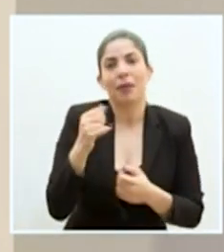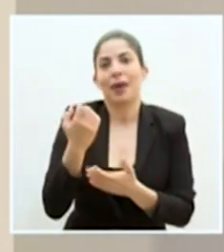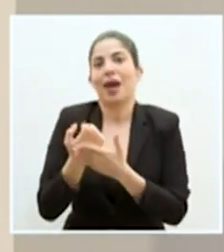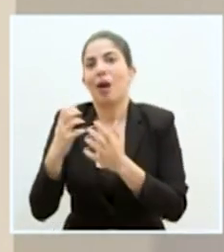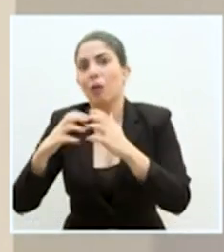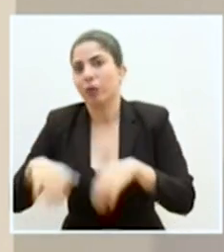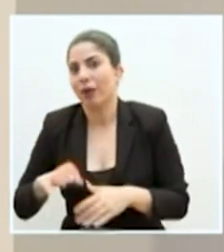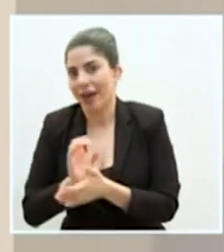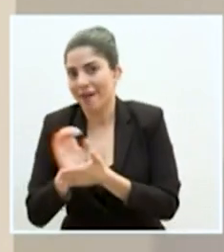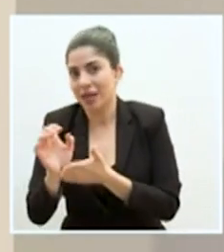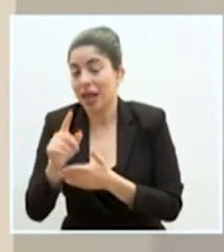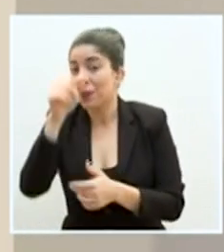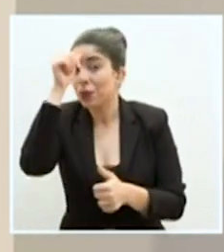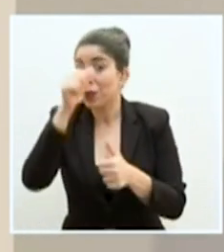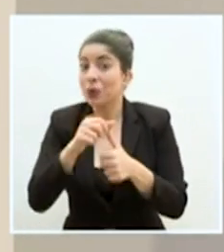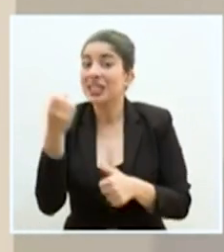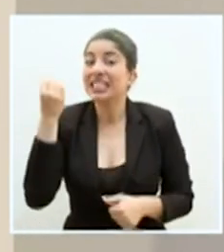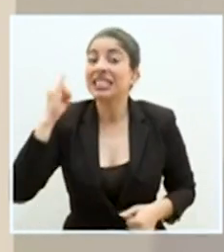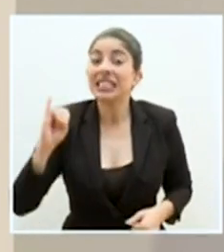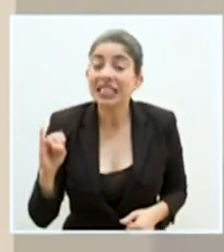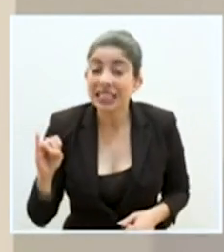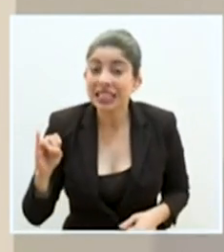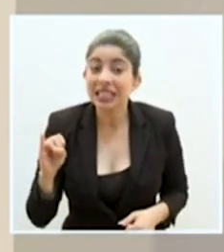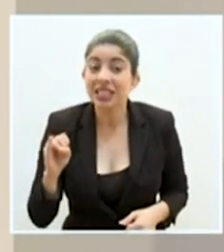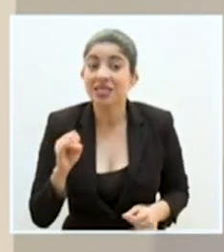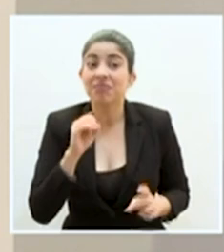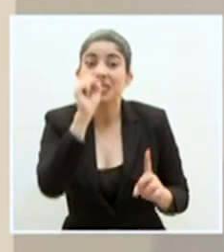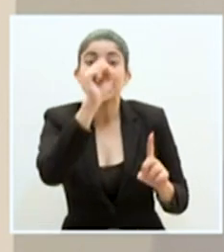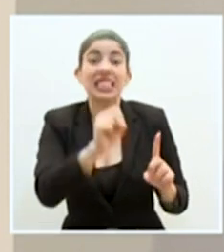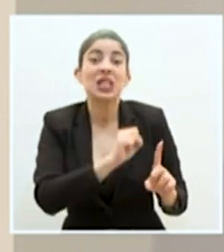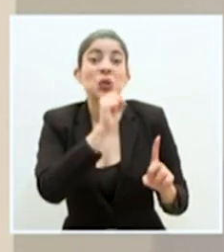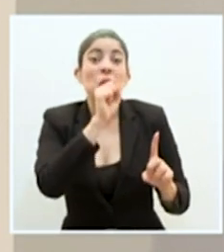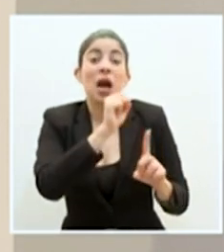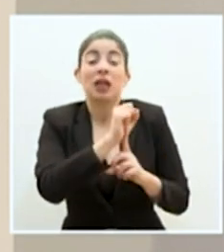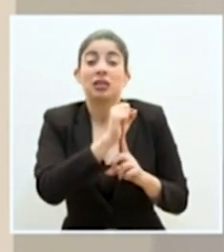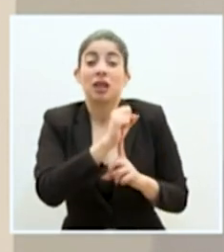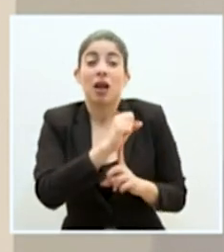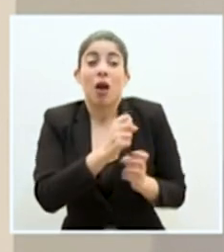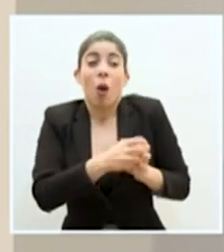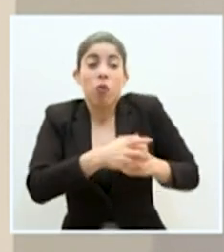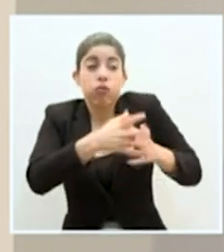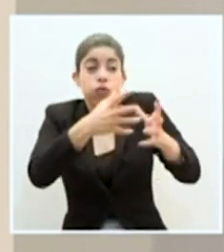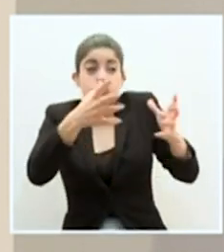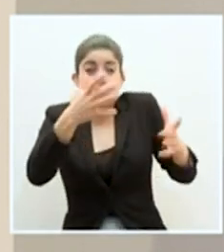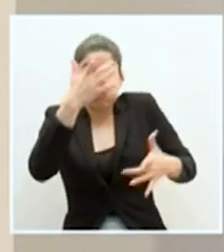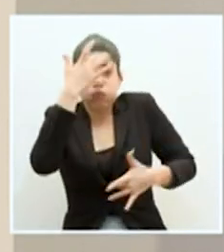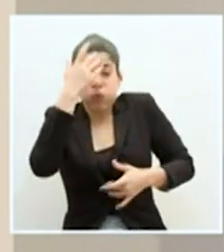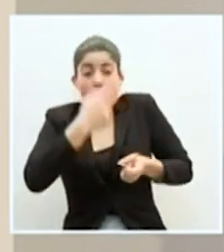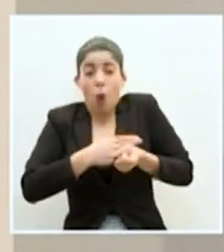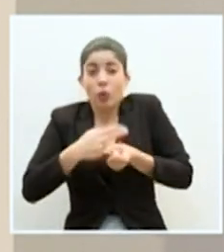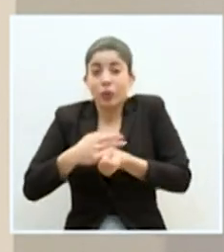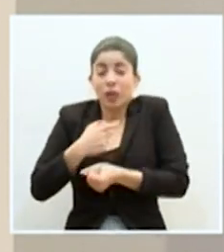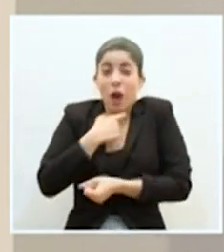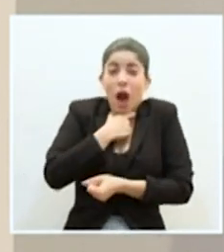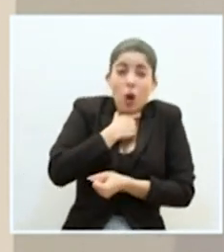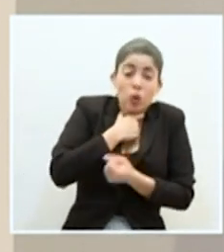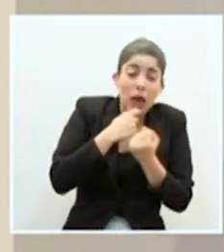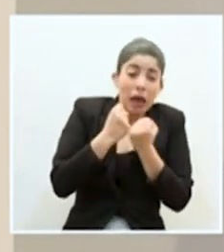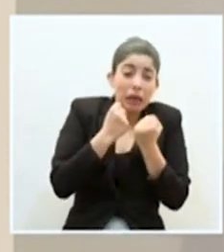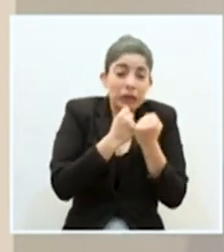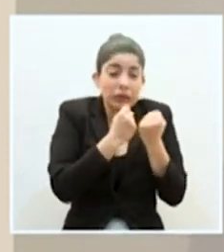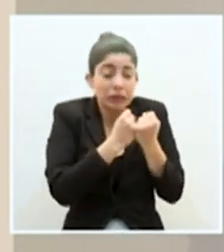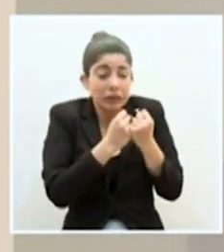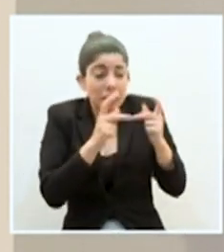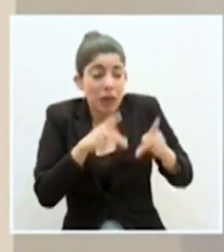Recordemos que si tenemos una situación de desborde de los servicios de salud en donde empiezan a haber muertos,